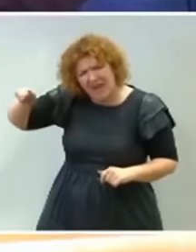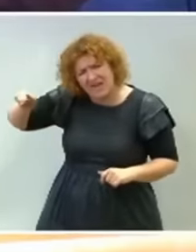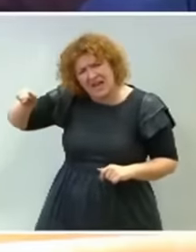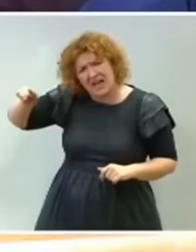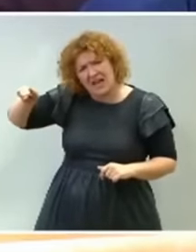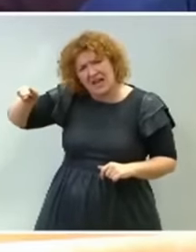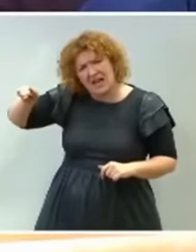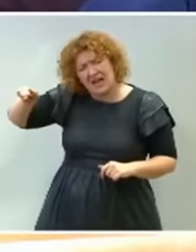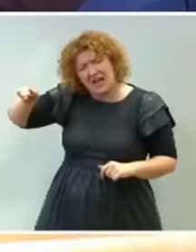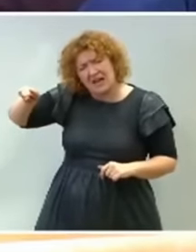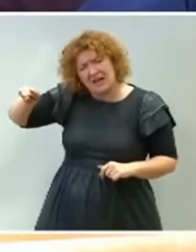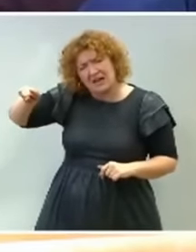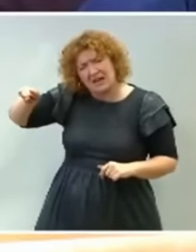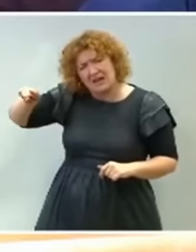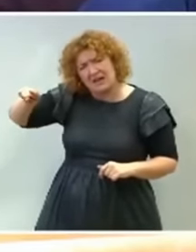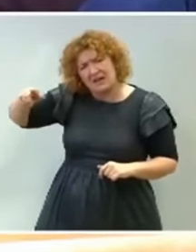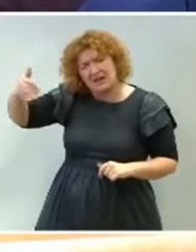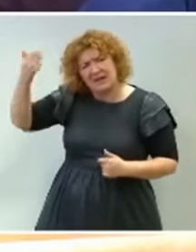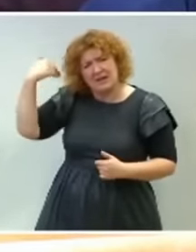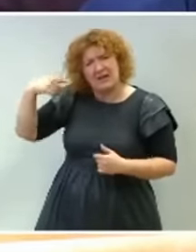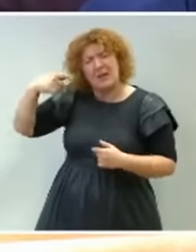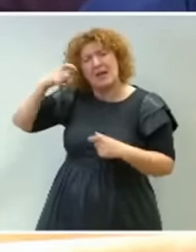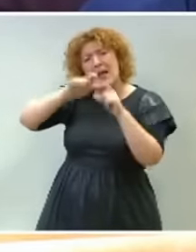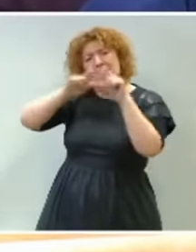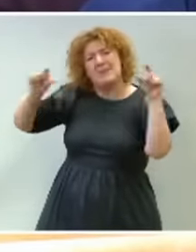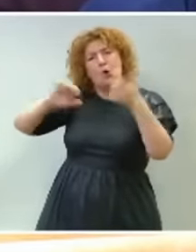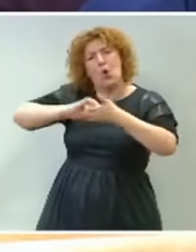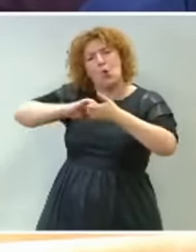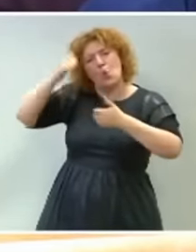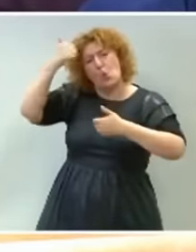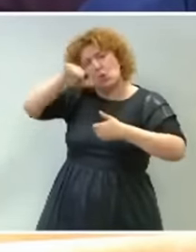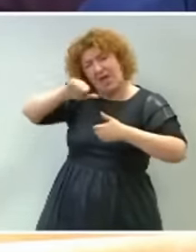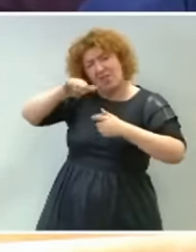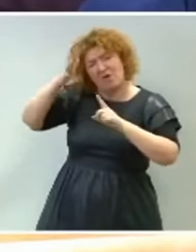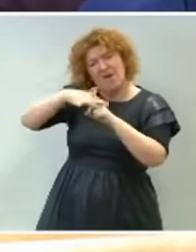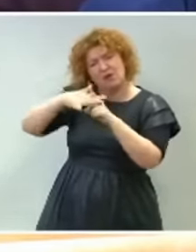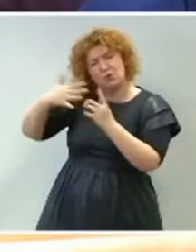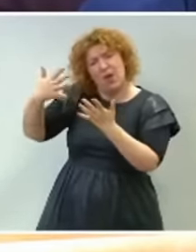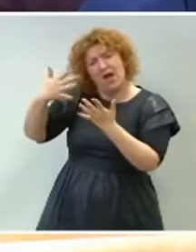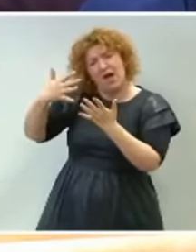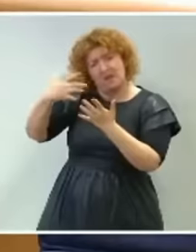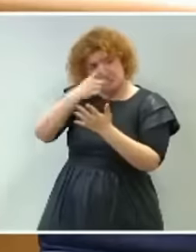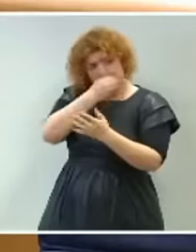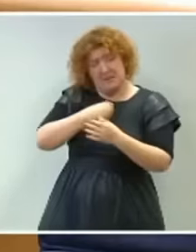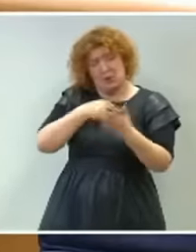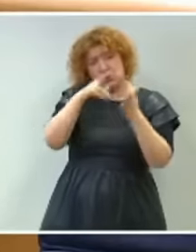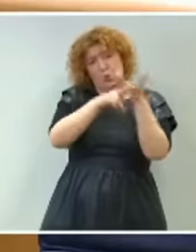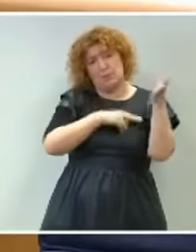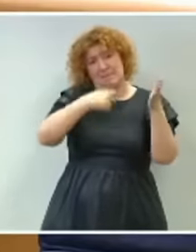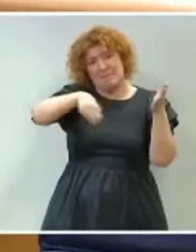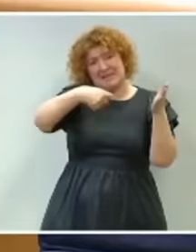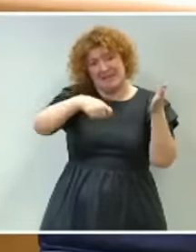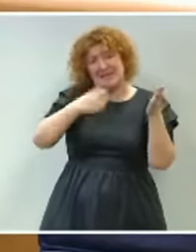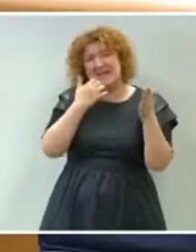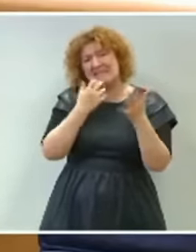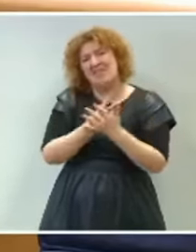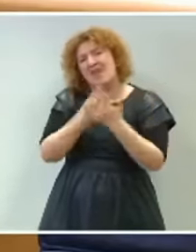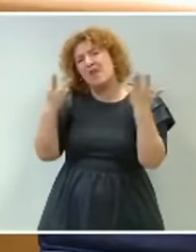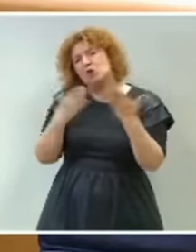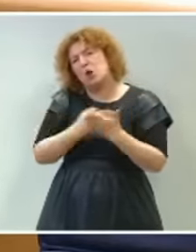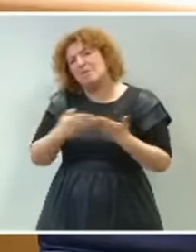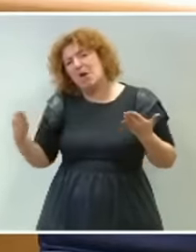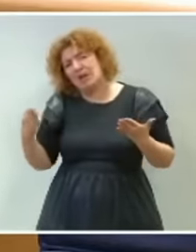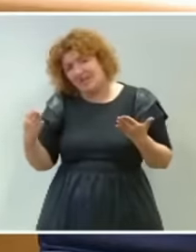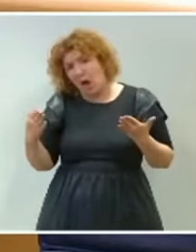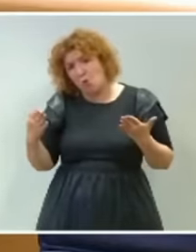se estaba facturando en la empresa de su cuñado, mientras que él era presidente de la Junta, ni más ni menos que 18 millones